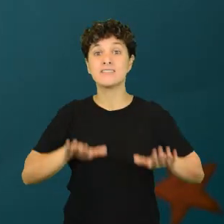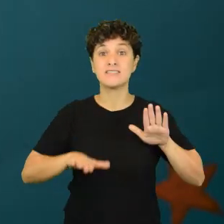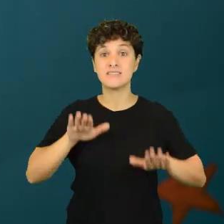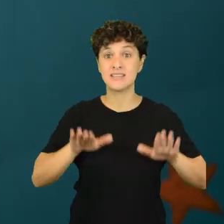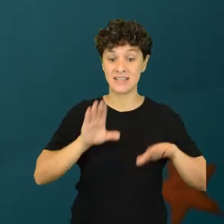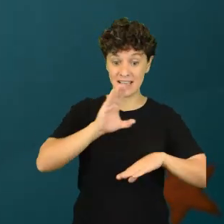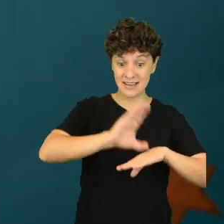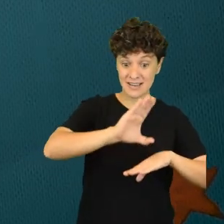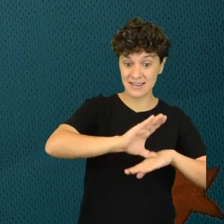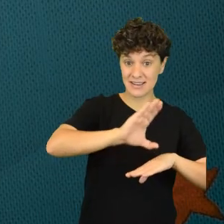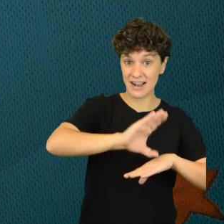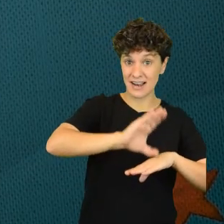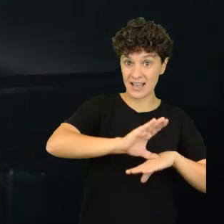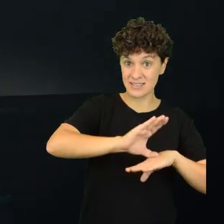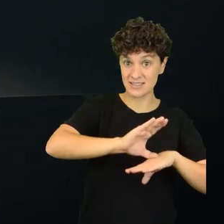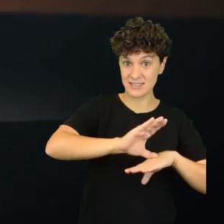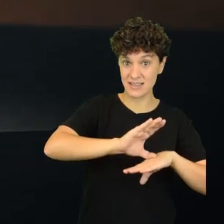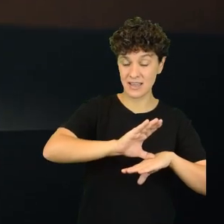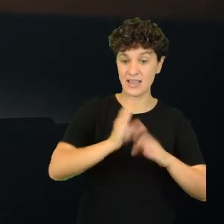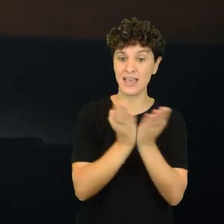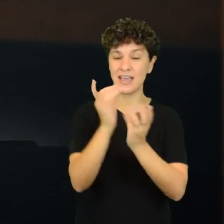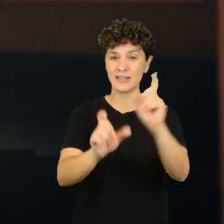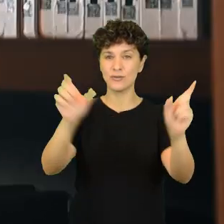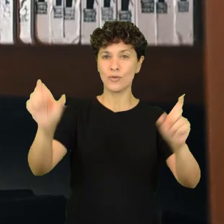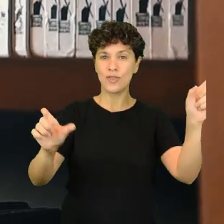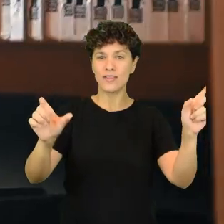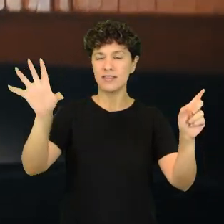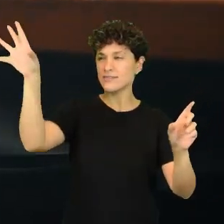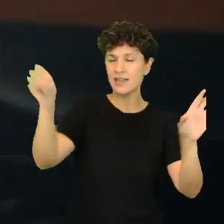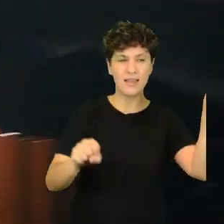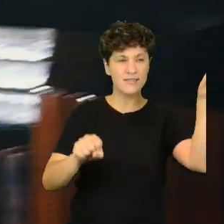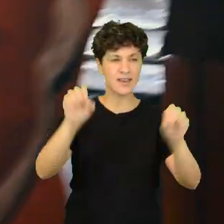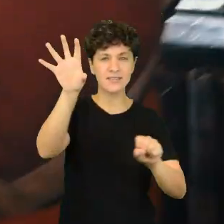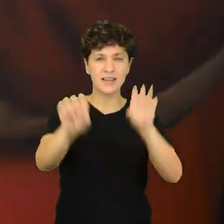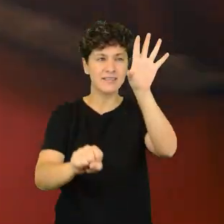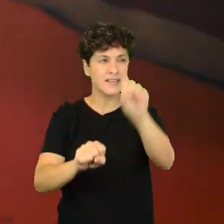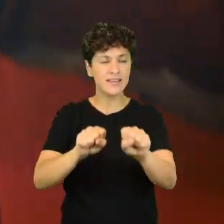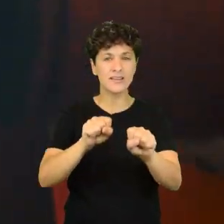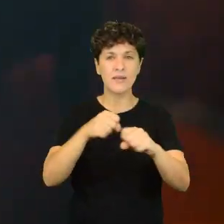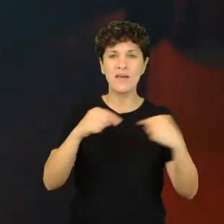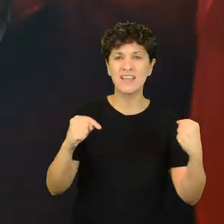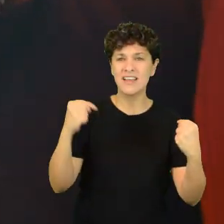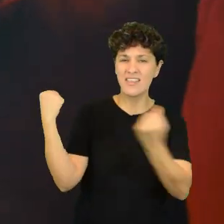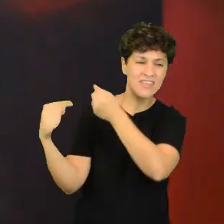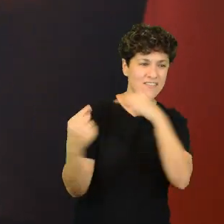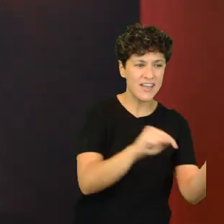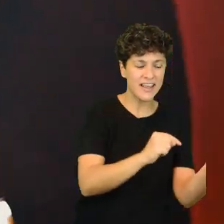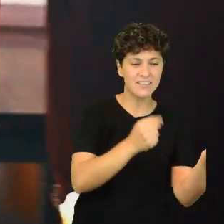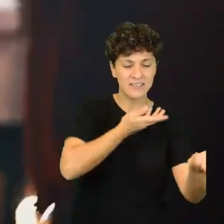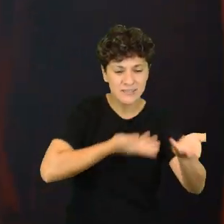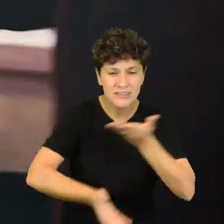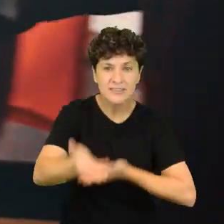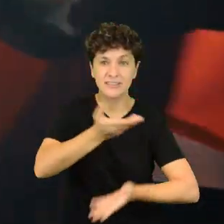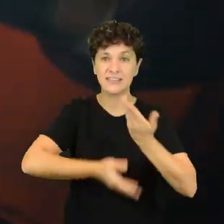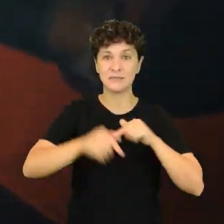en nuestras clases, en cierta manera siempre traen conocimientos que van adquiriendo en otras, porque hay